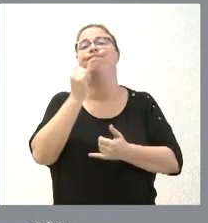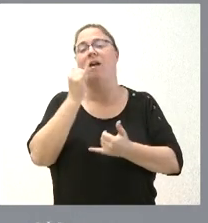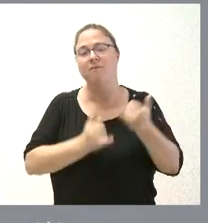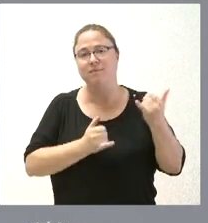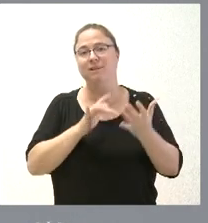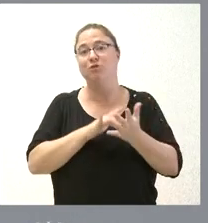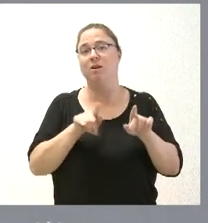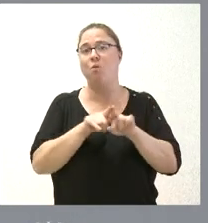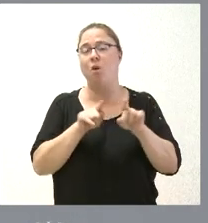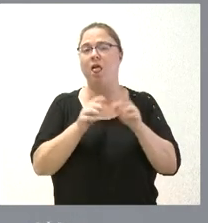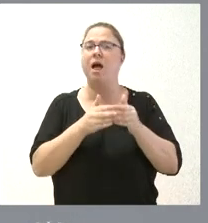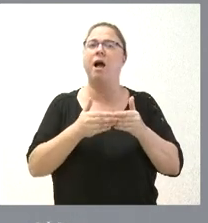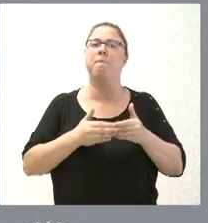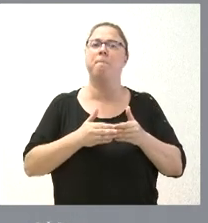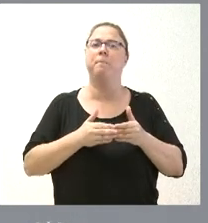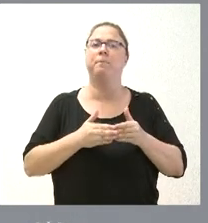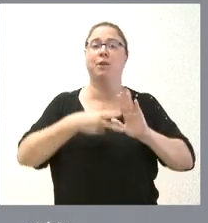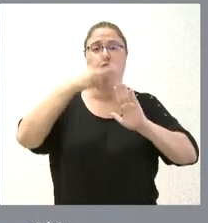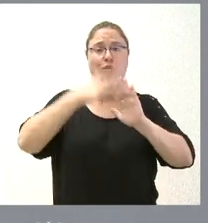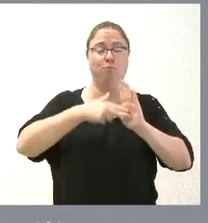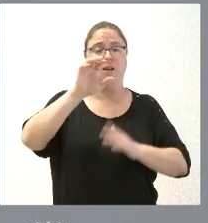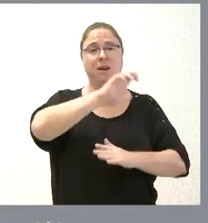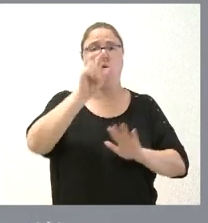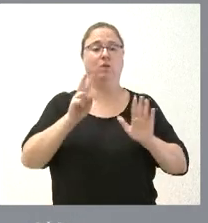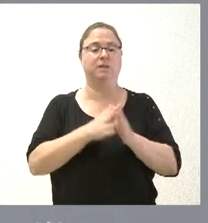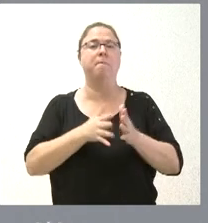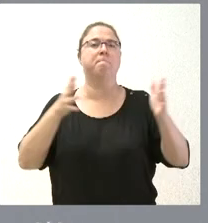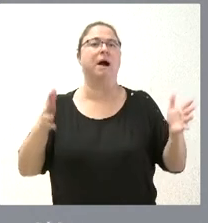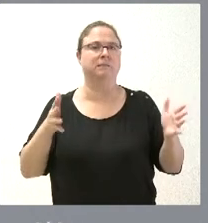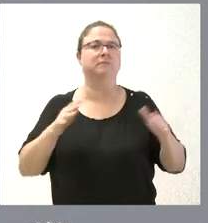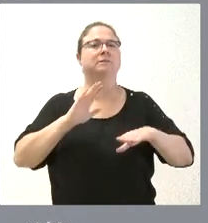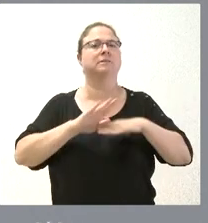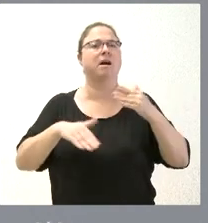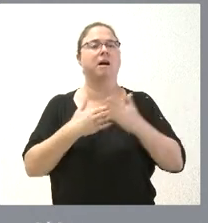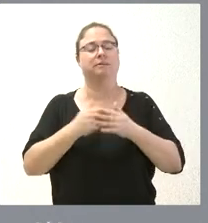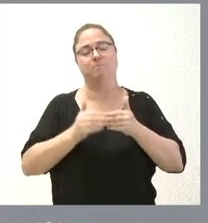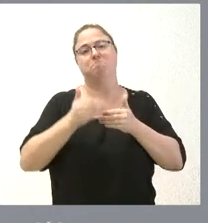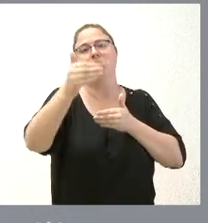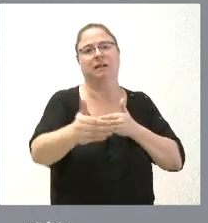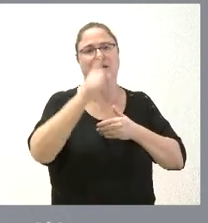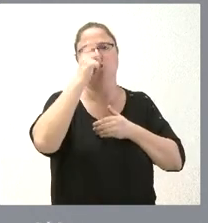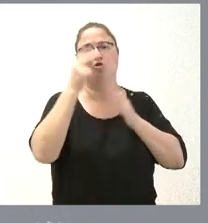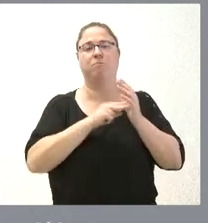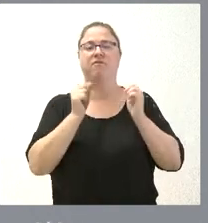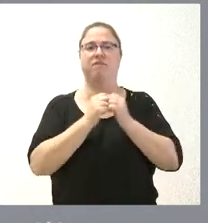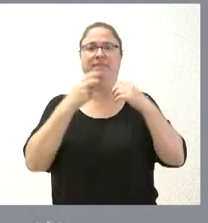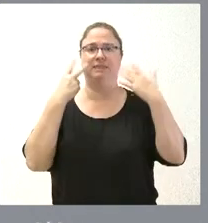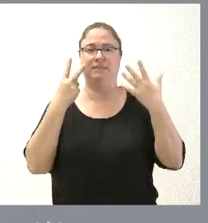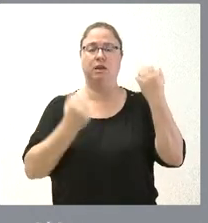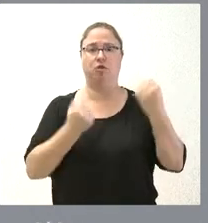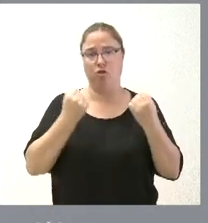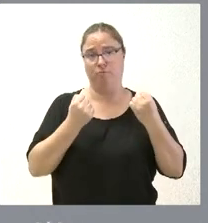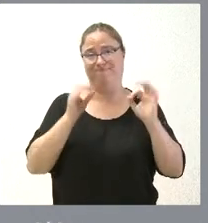ahora con la ampliación de la normativa Euro 7 en términos de aplicación hasta el año 2027 para el automóvil,